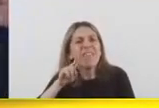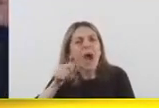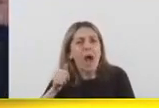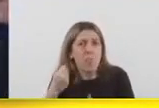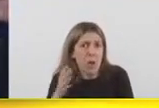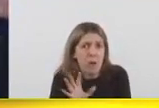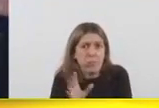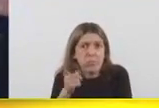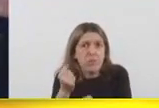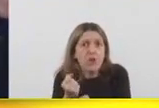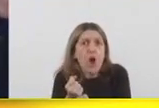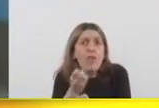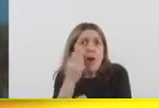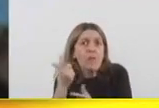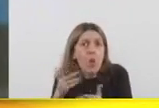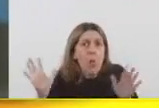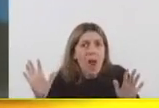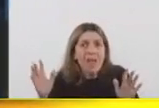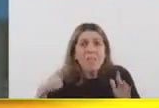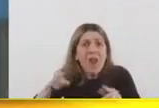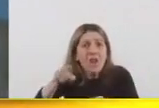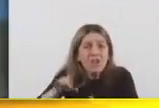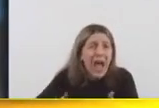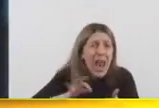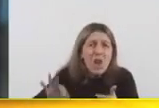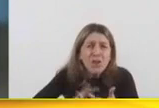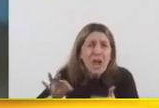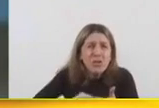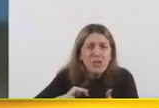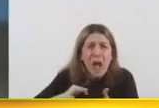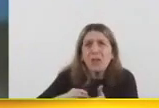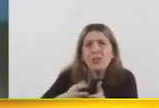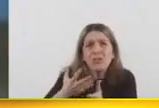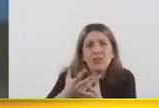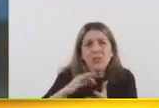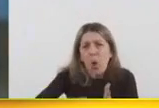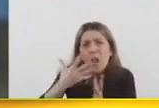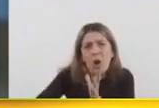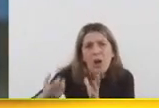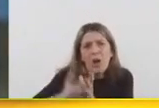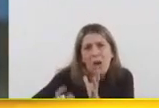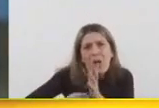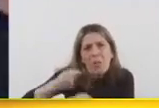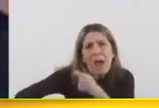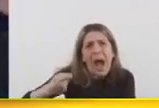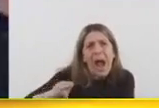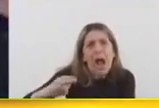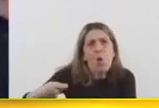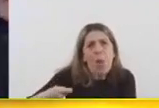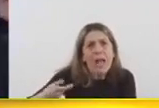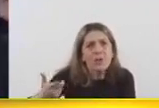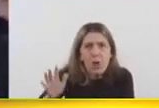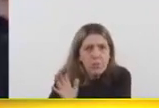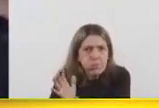Pero no trabajan después de haber aportado toda una vida para ganarse el derecho a tener un pasar